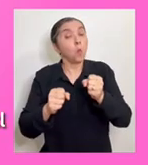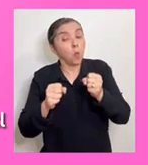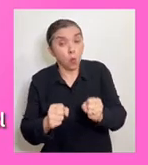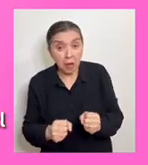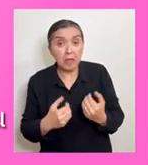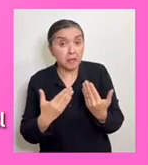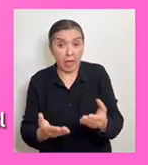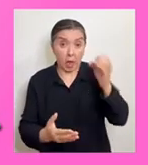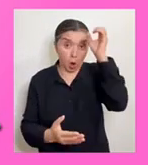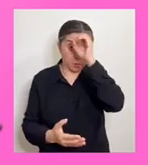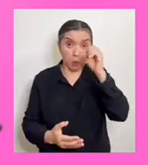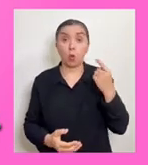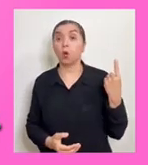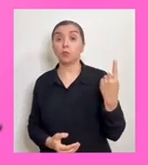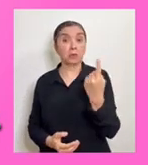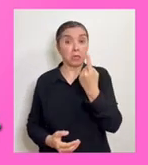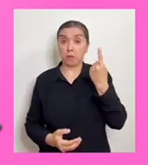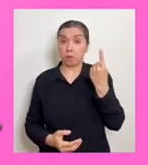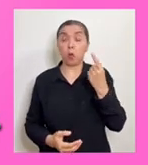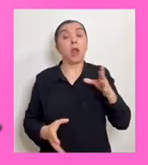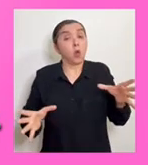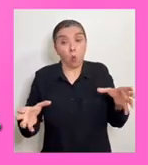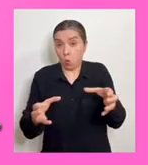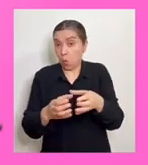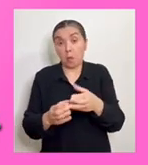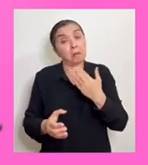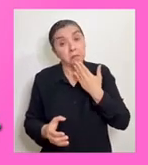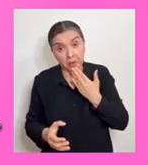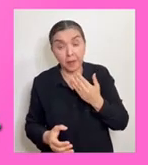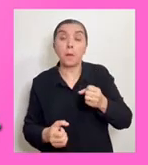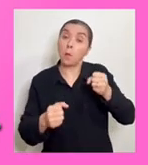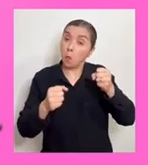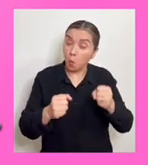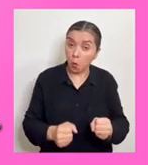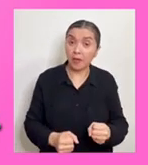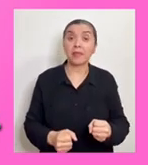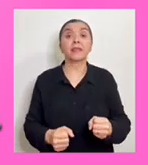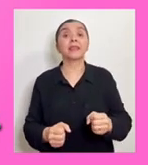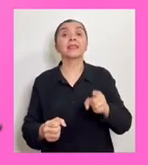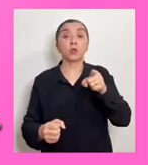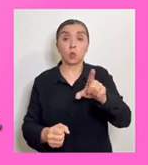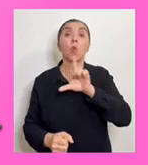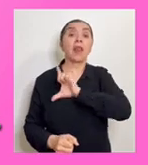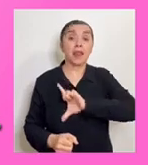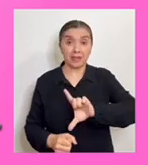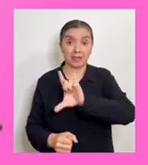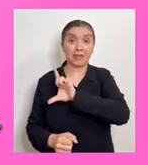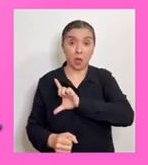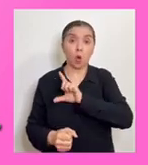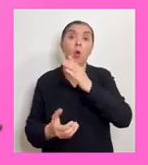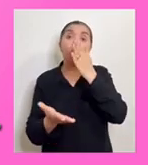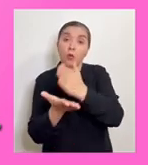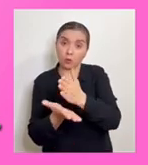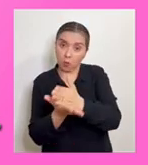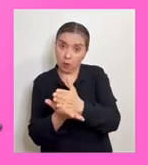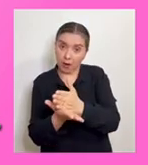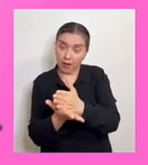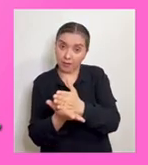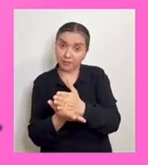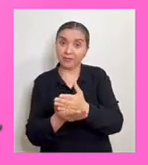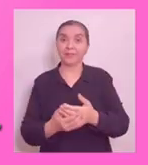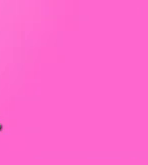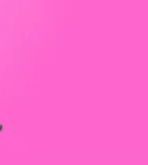instrucciones. Puedes entregar tu opinión de manera individual o grupal. Además, puedes hacerlo también desde tu liceo o